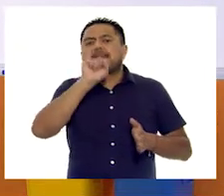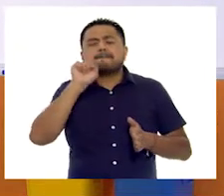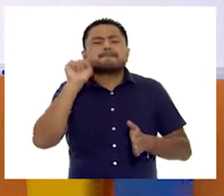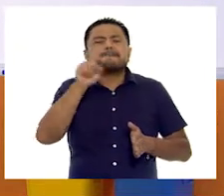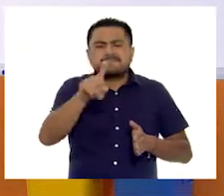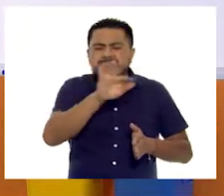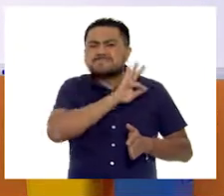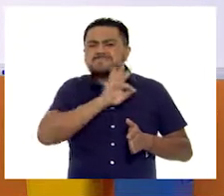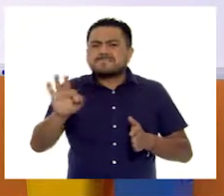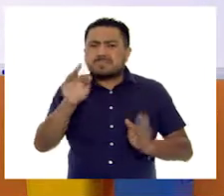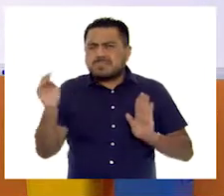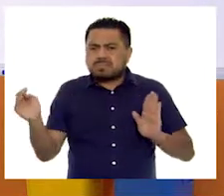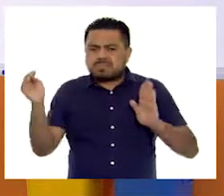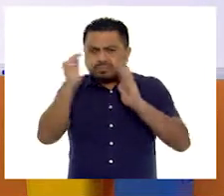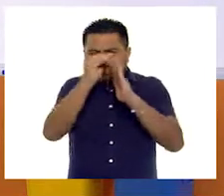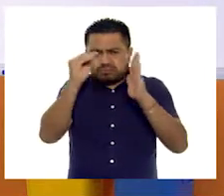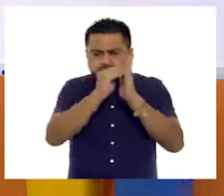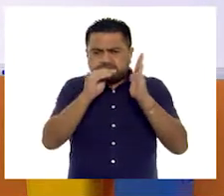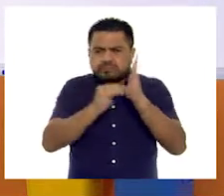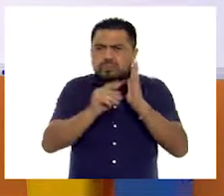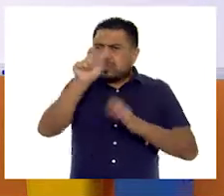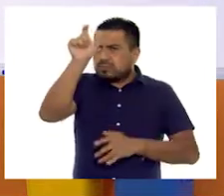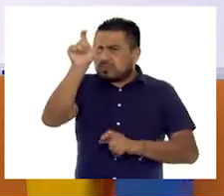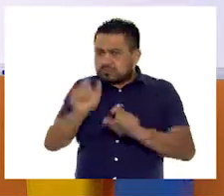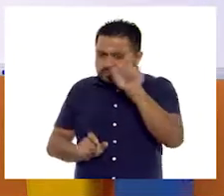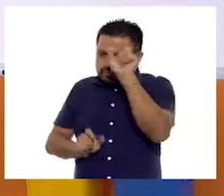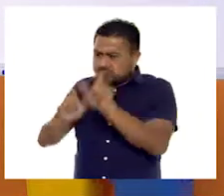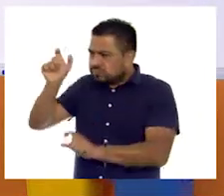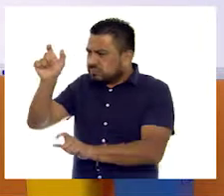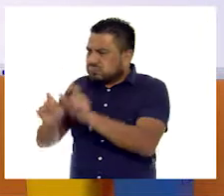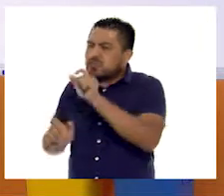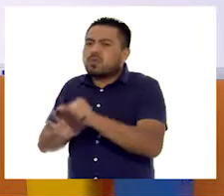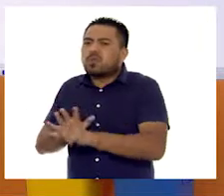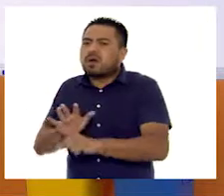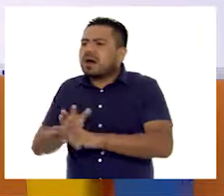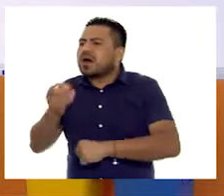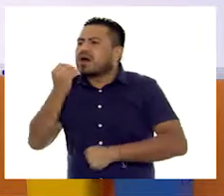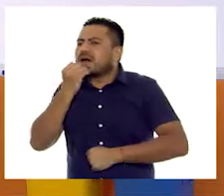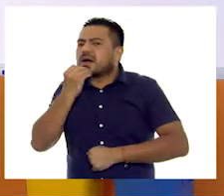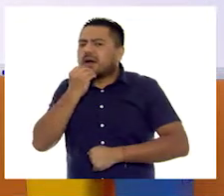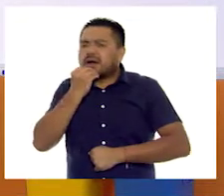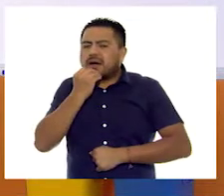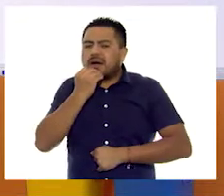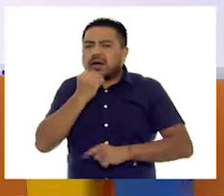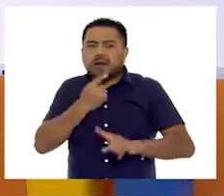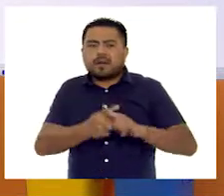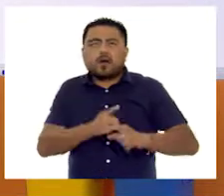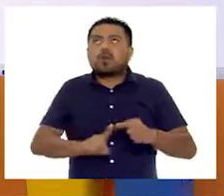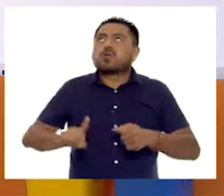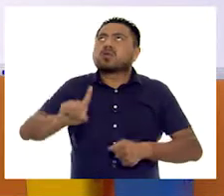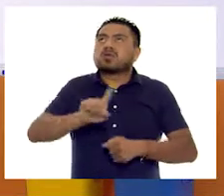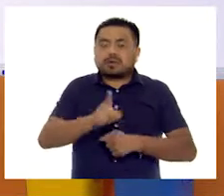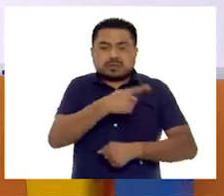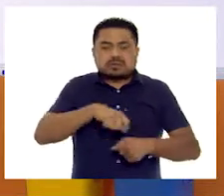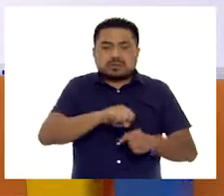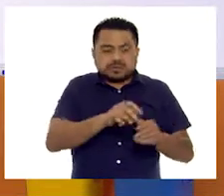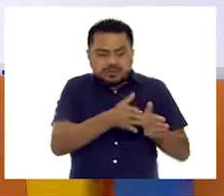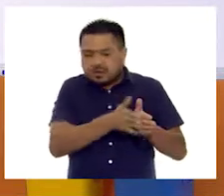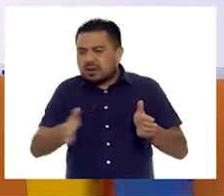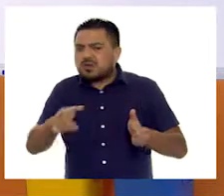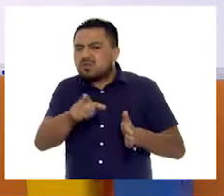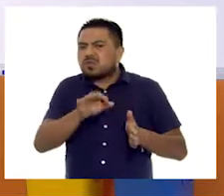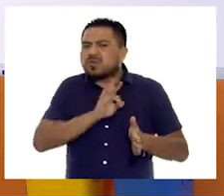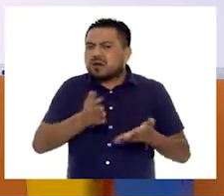vayan viendo las columnas y vayan viendo qué alimento se consumía por día de la semana para que puedan ustedes